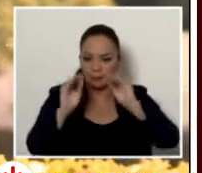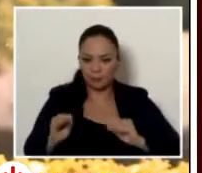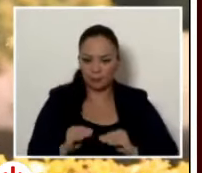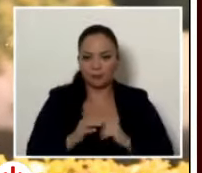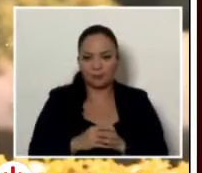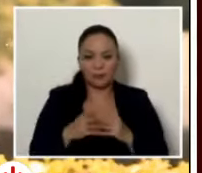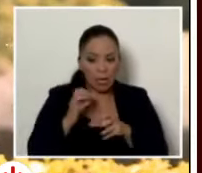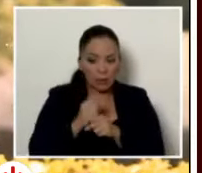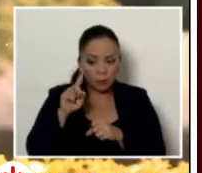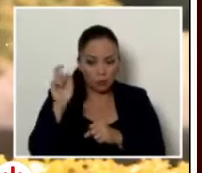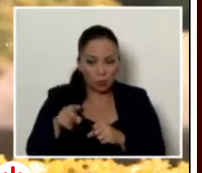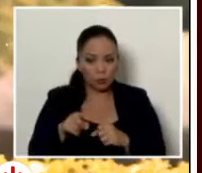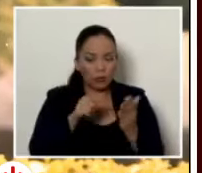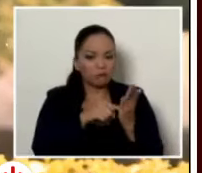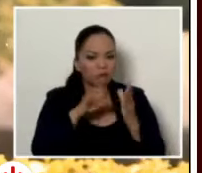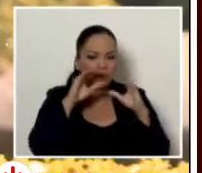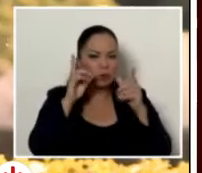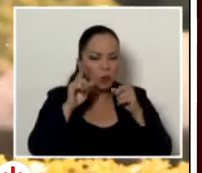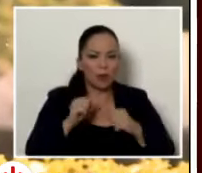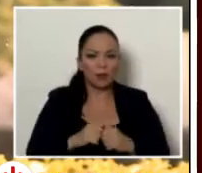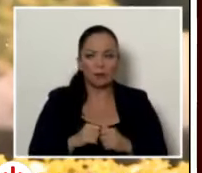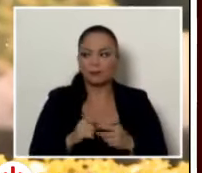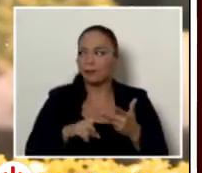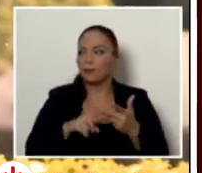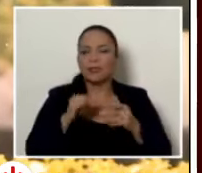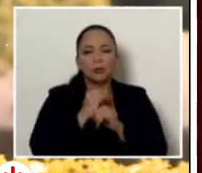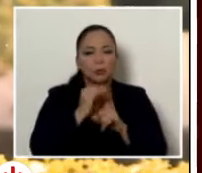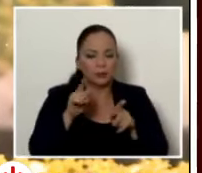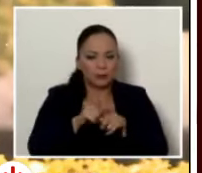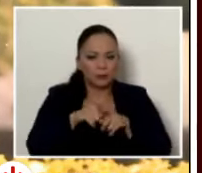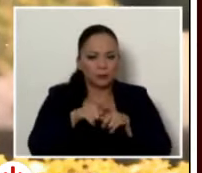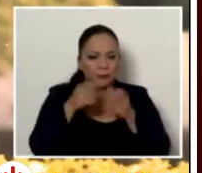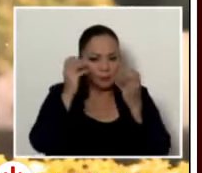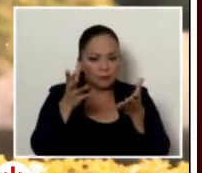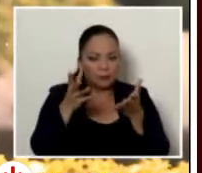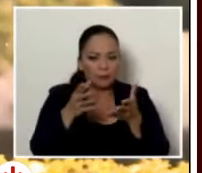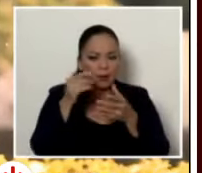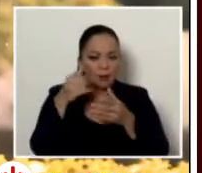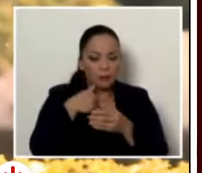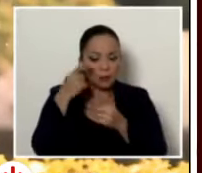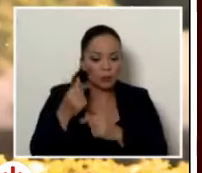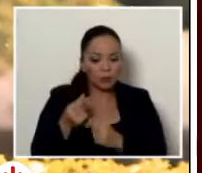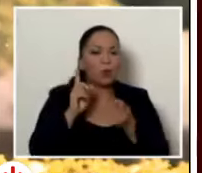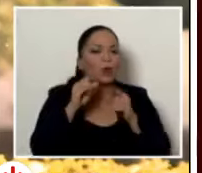información les ha arrojado si las instituciones también han enviado información a Hacienda y cuáles instituciones no lo han hecho de me